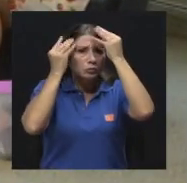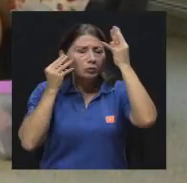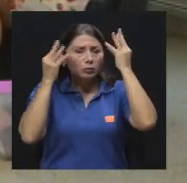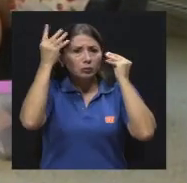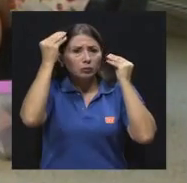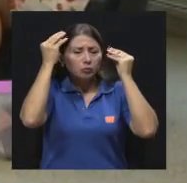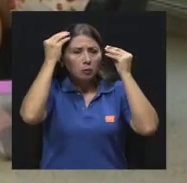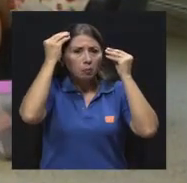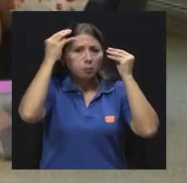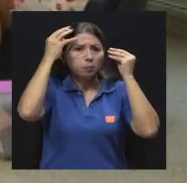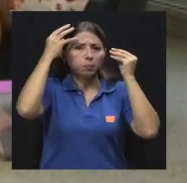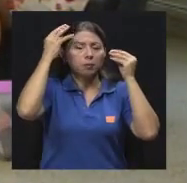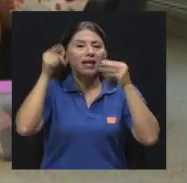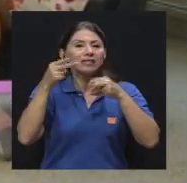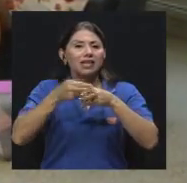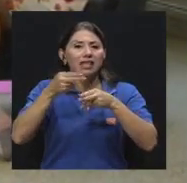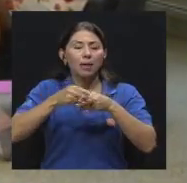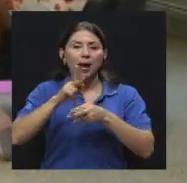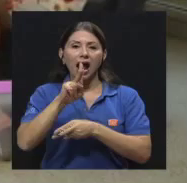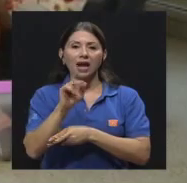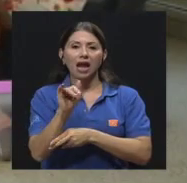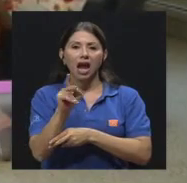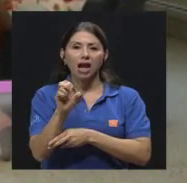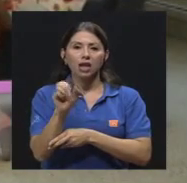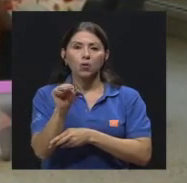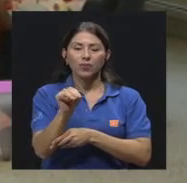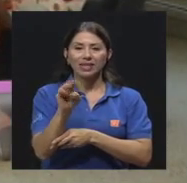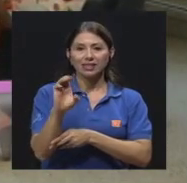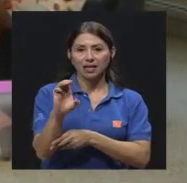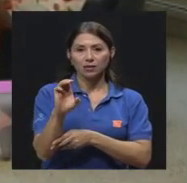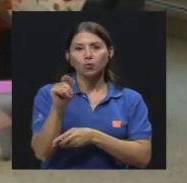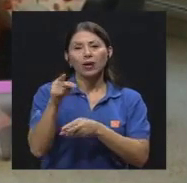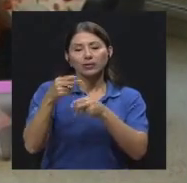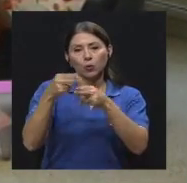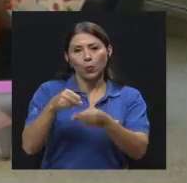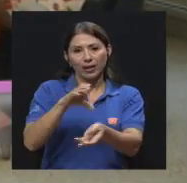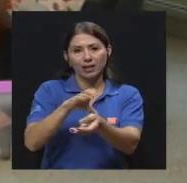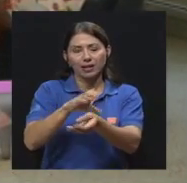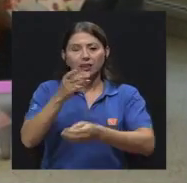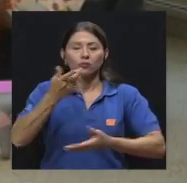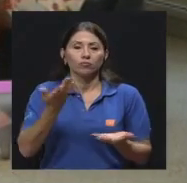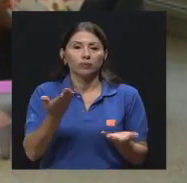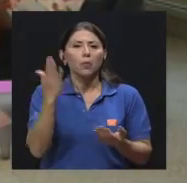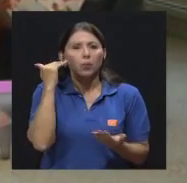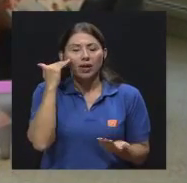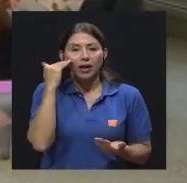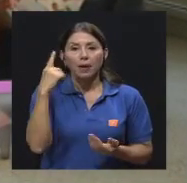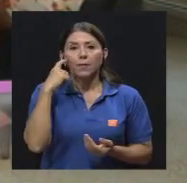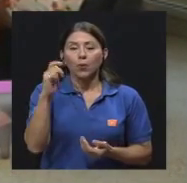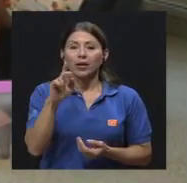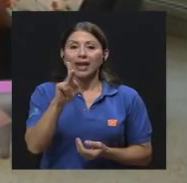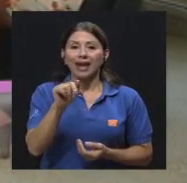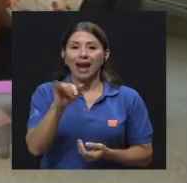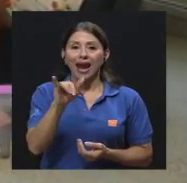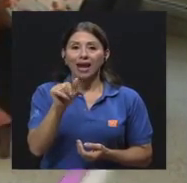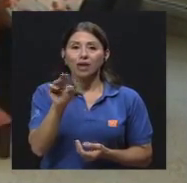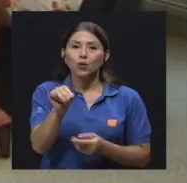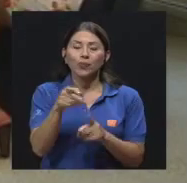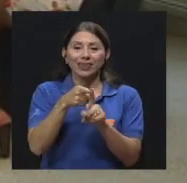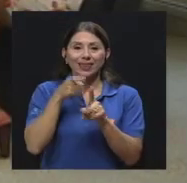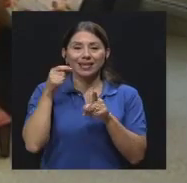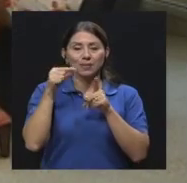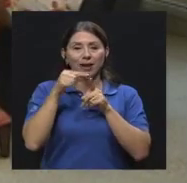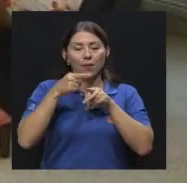Que se llama el Kerion de Celso, ese es el nombre clínico que nosotros le damos, porque el Kerion viene del griego